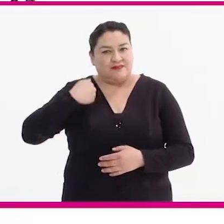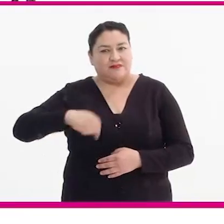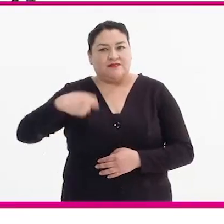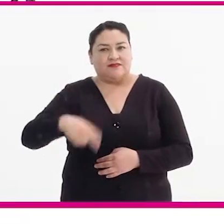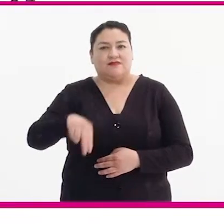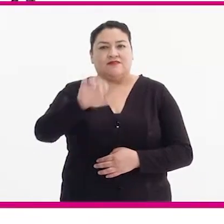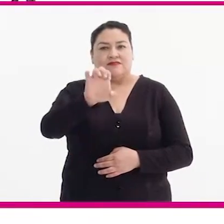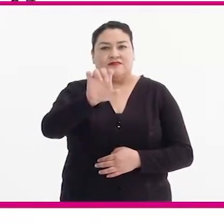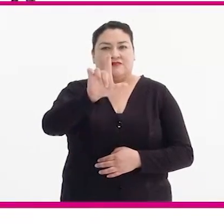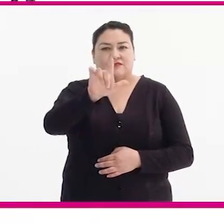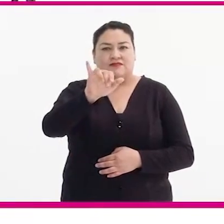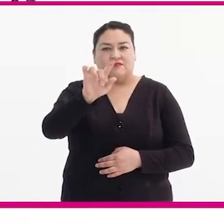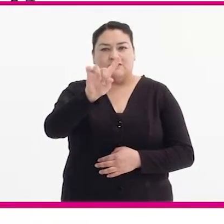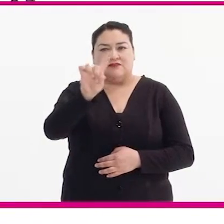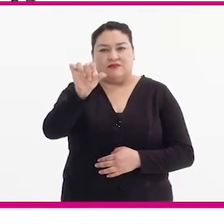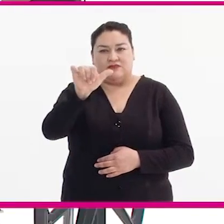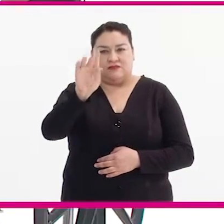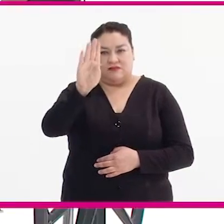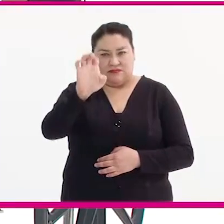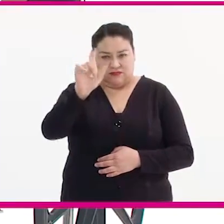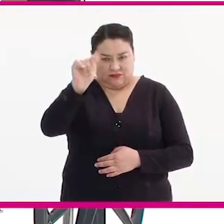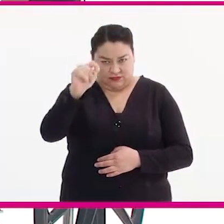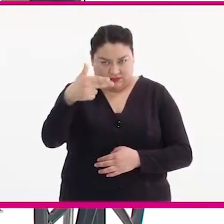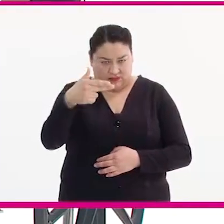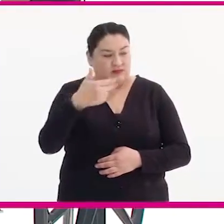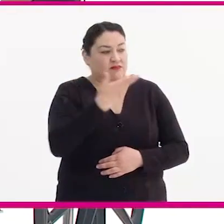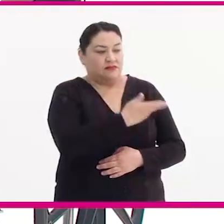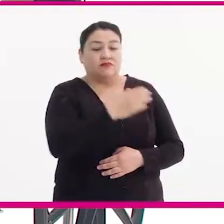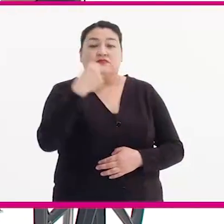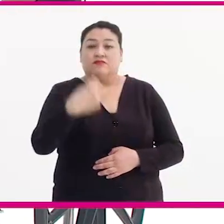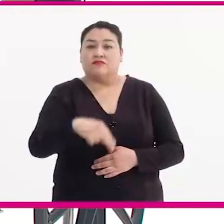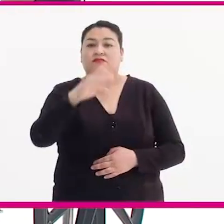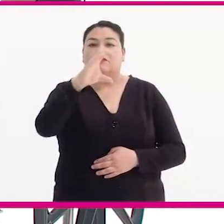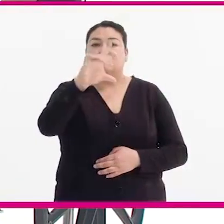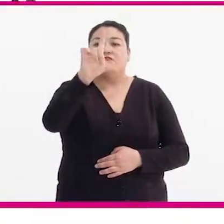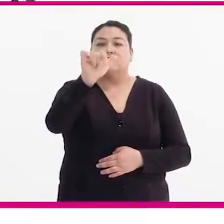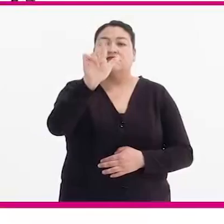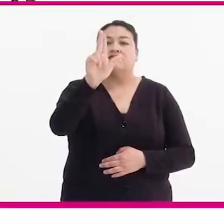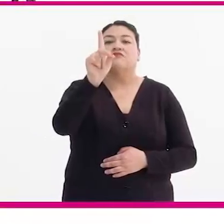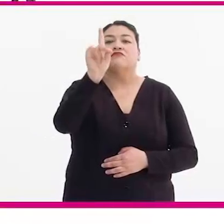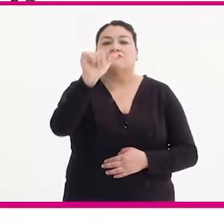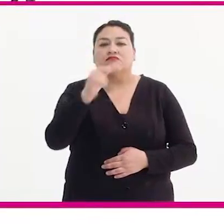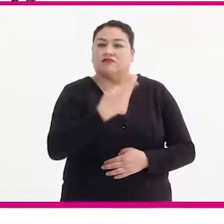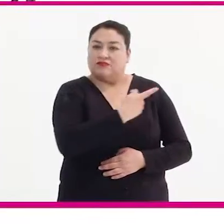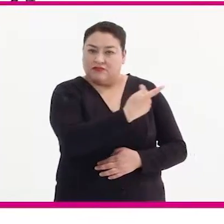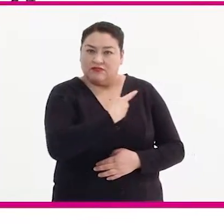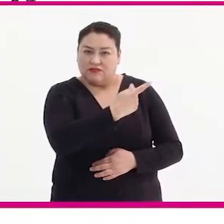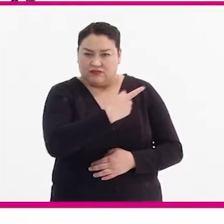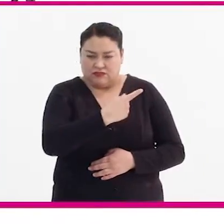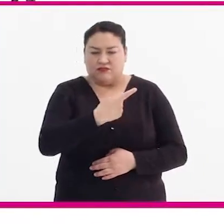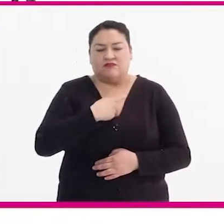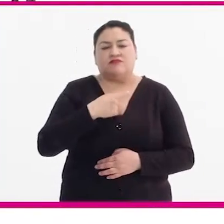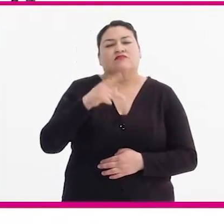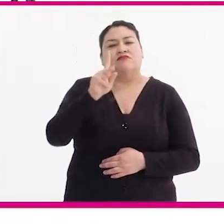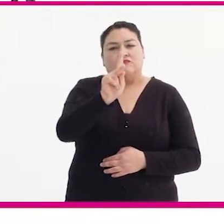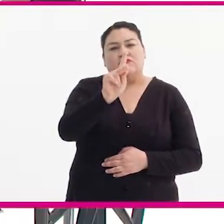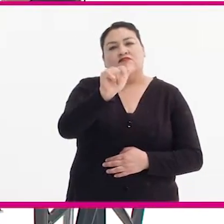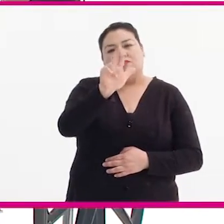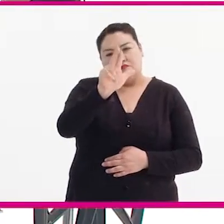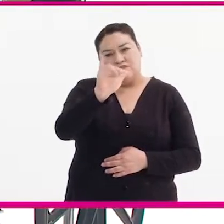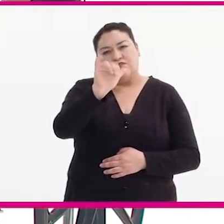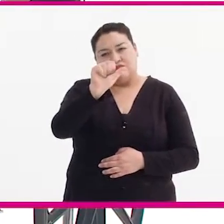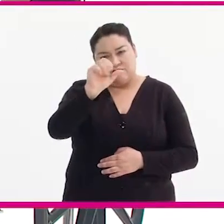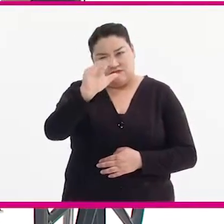Soy Elisabella Gaita y ella es Claudia González. Además tenemos parálisis cerebral,